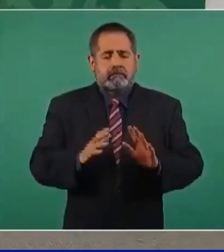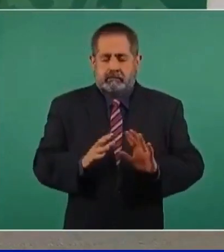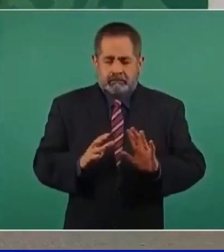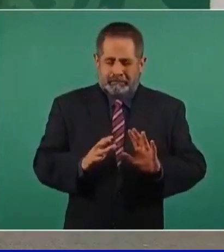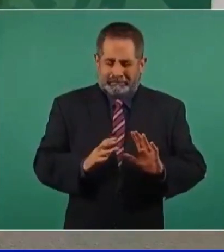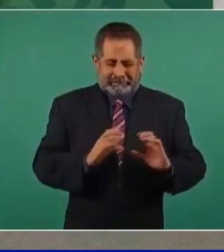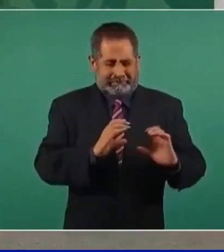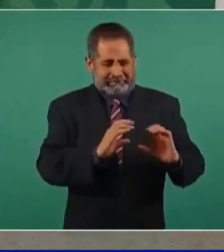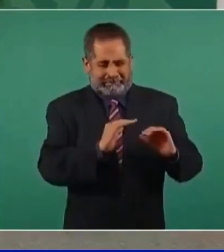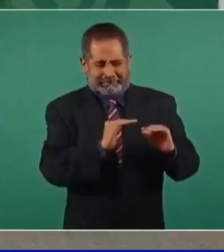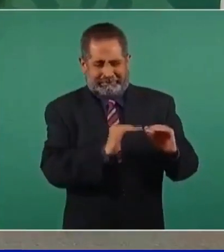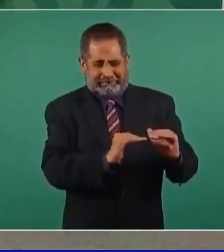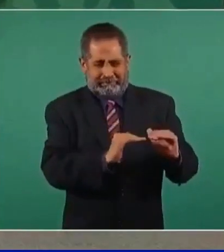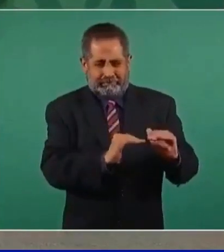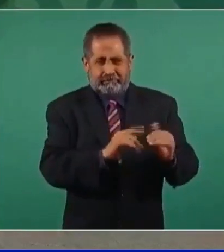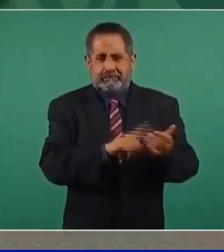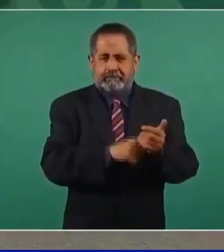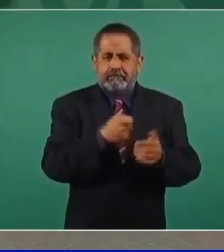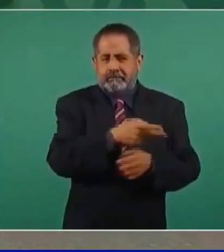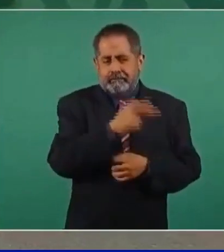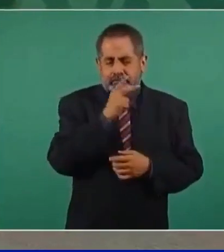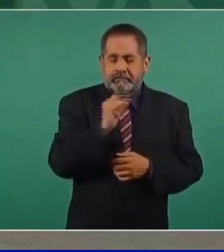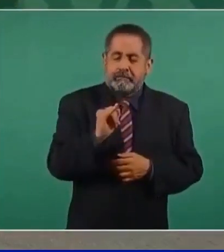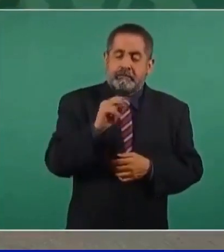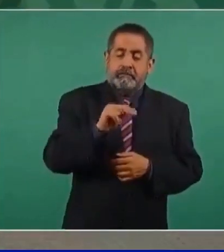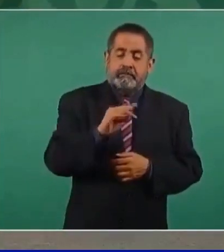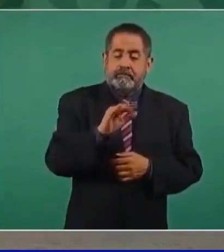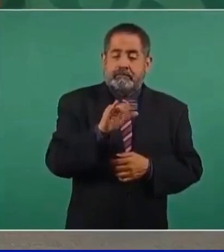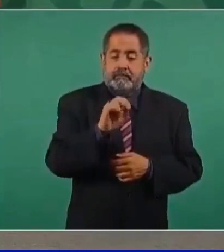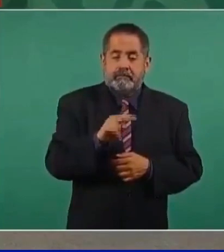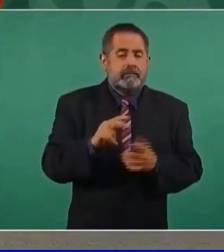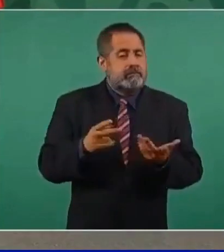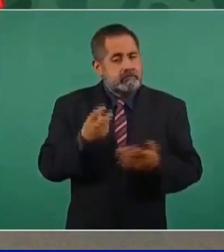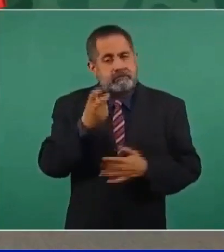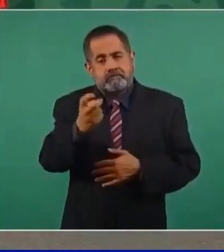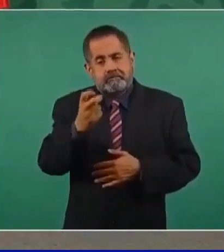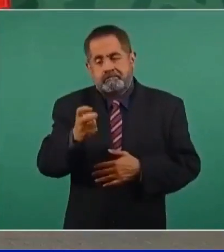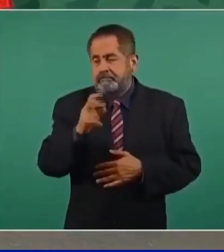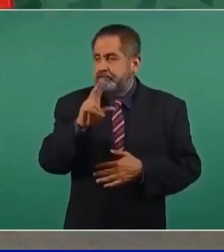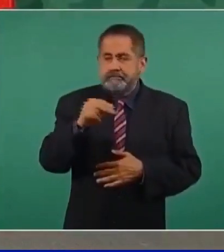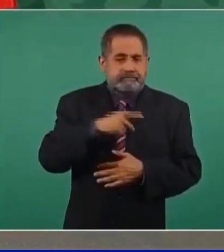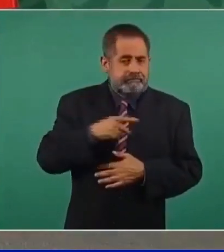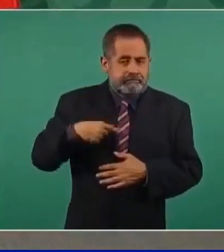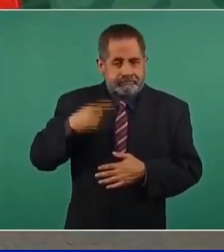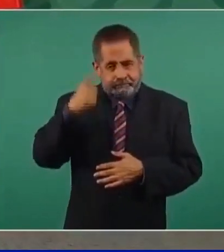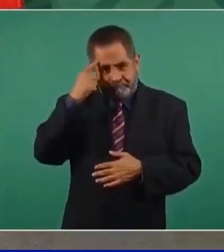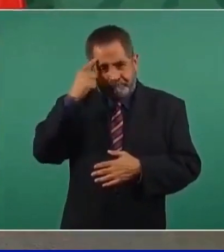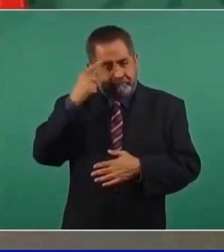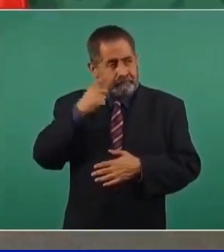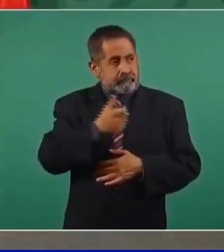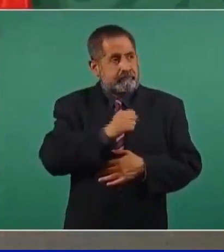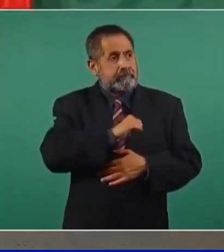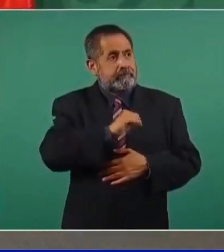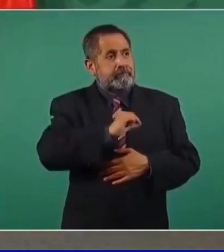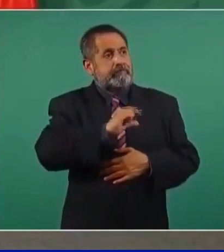y eso tiene que ver con la inflación. Por eso, no conviene inflación alta.